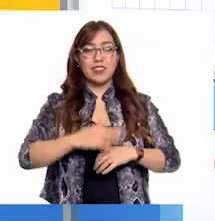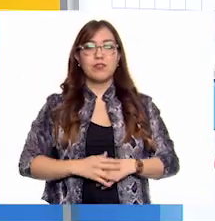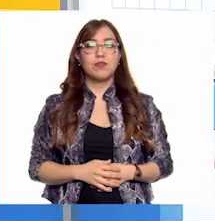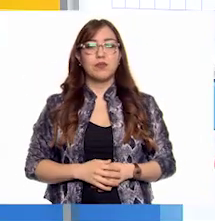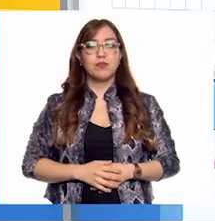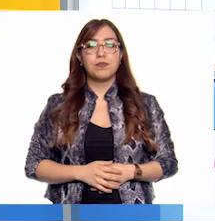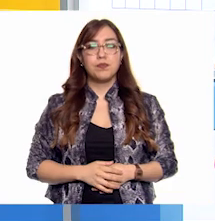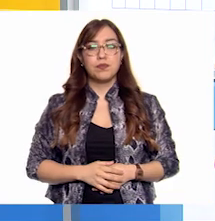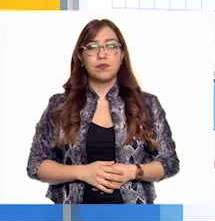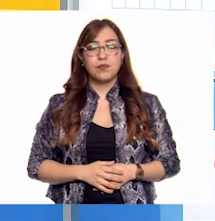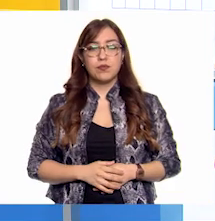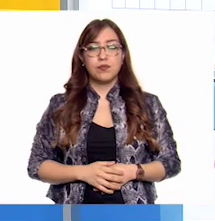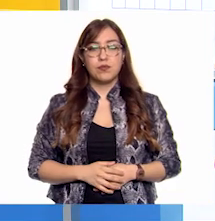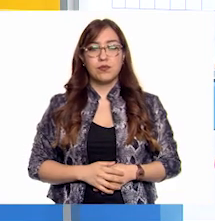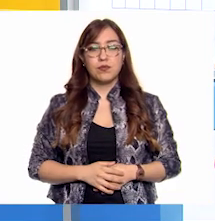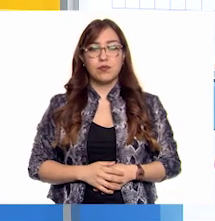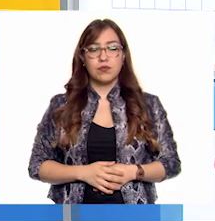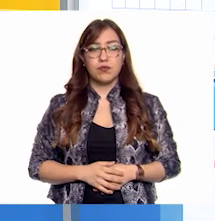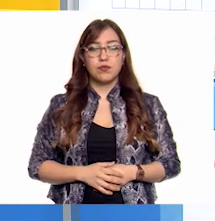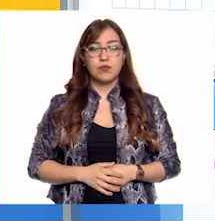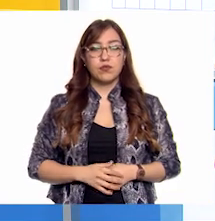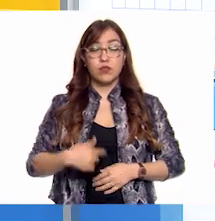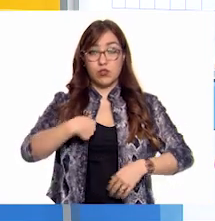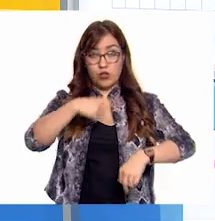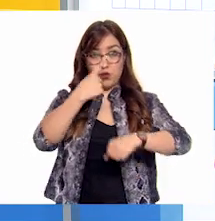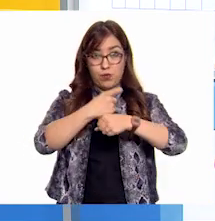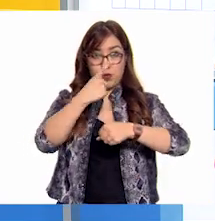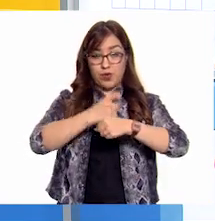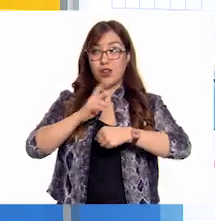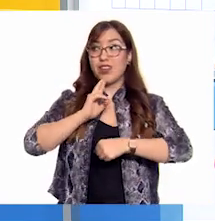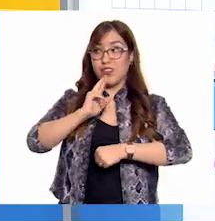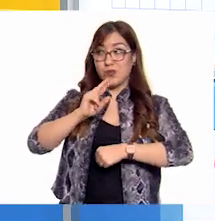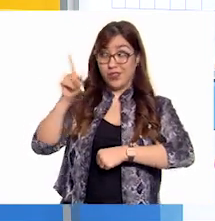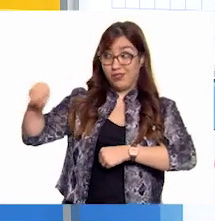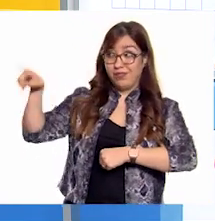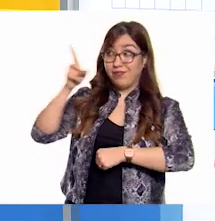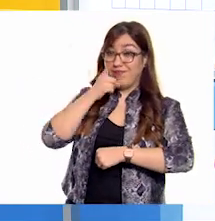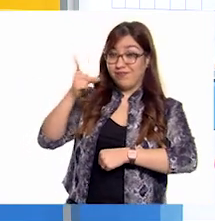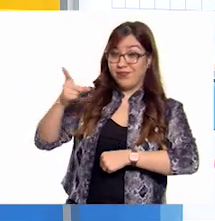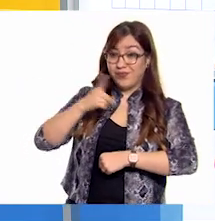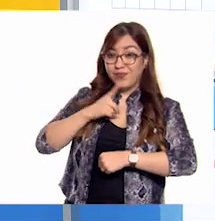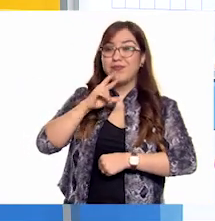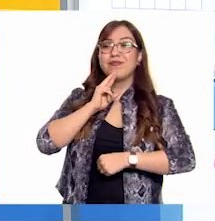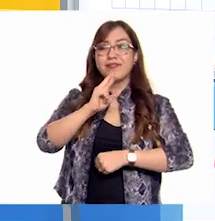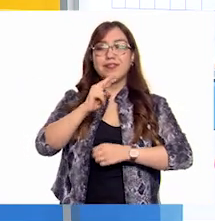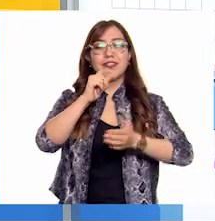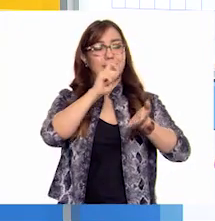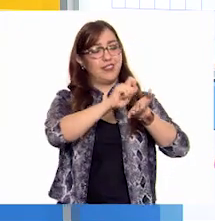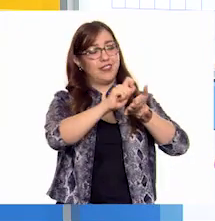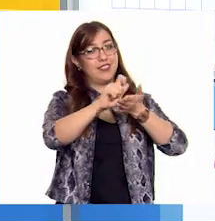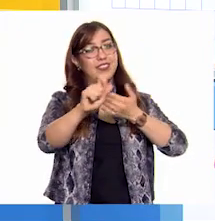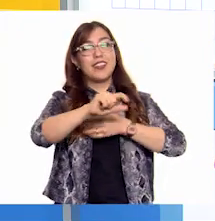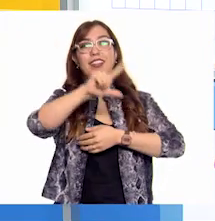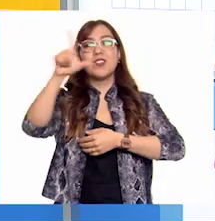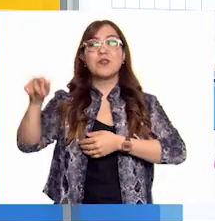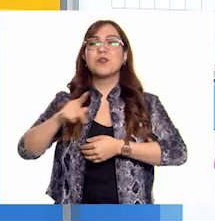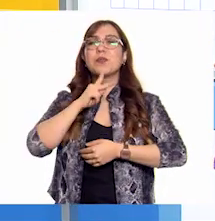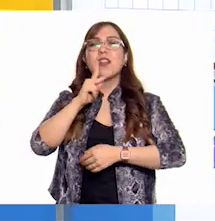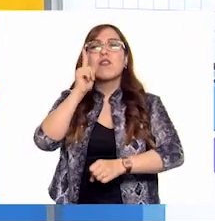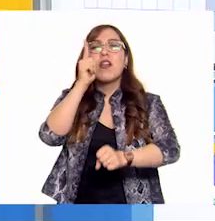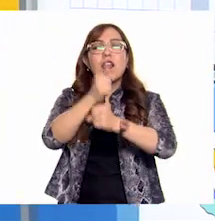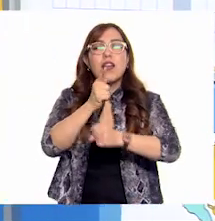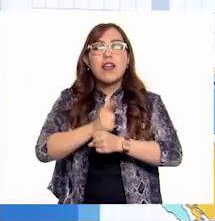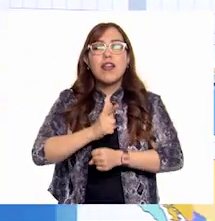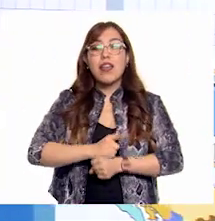Pues bueno, vamos a ir a... Yo voy a ir anotando las respuestas que ustedes me vayan diciendo y vamos a ir descubriendo la palabra. Ok, entonces, bueno,